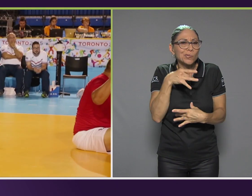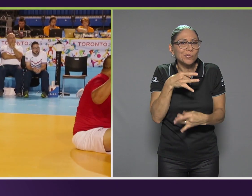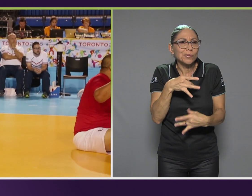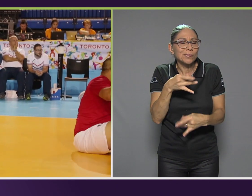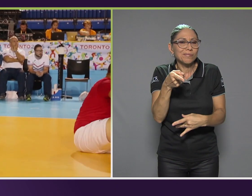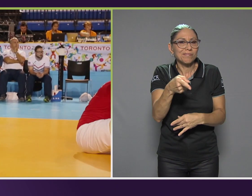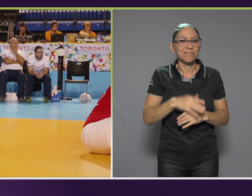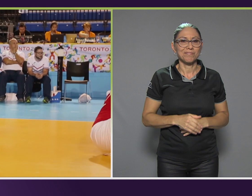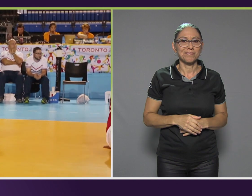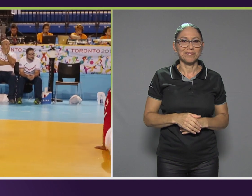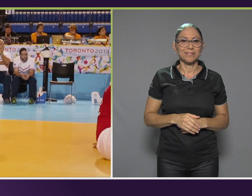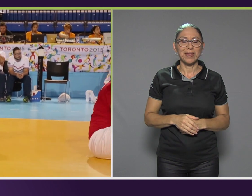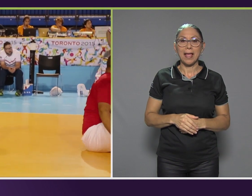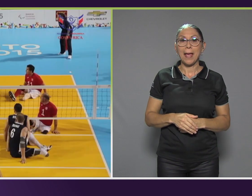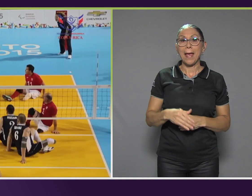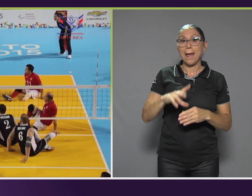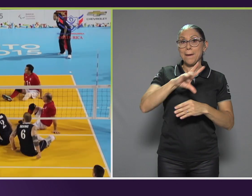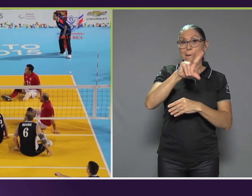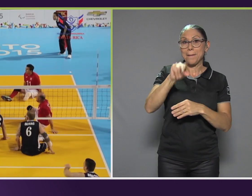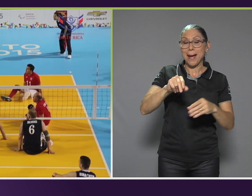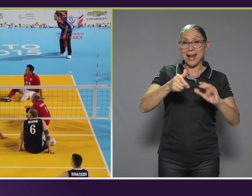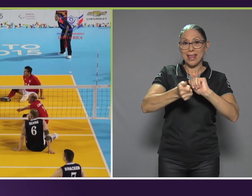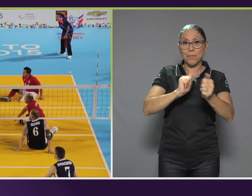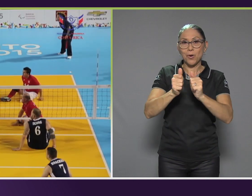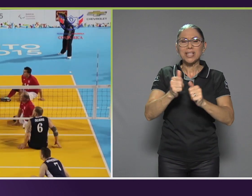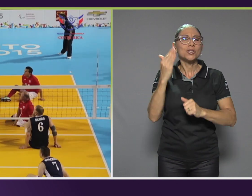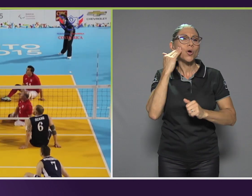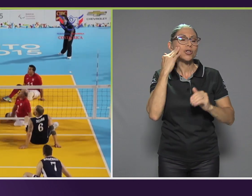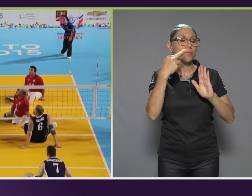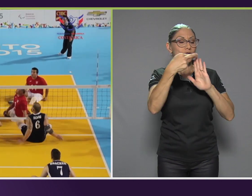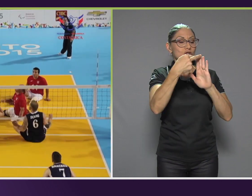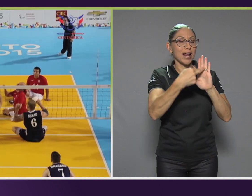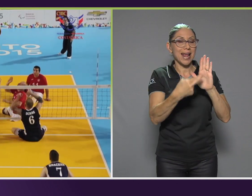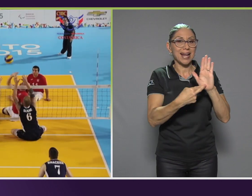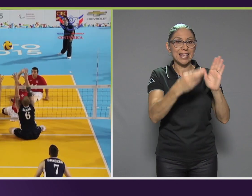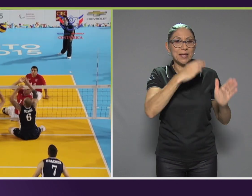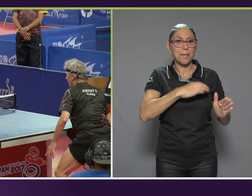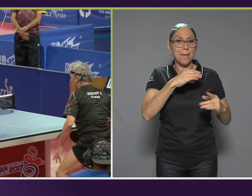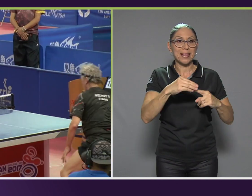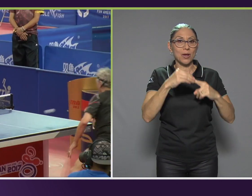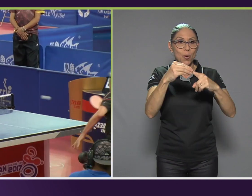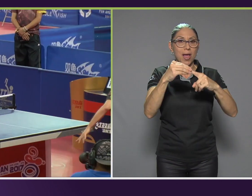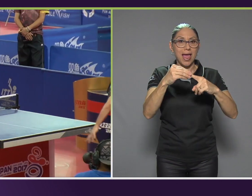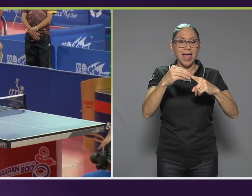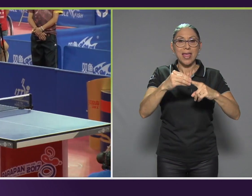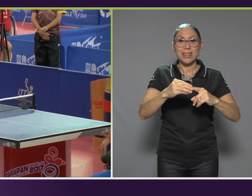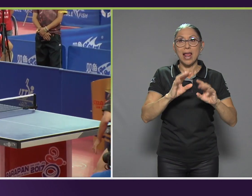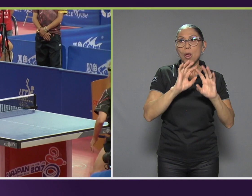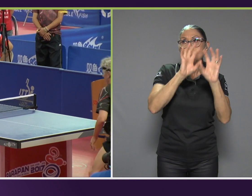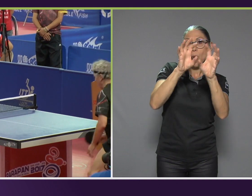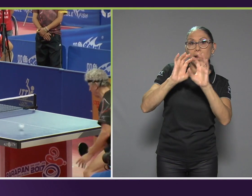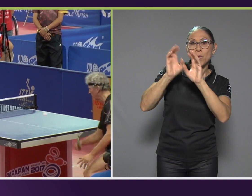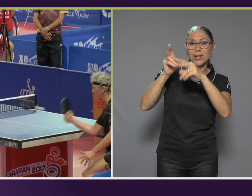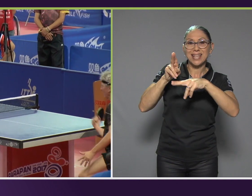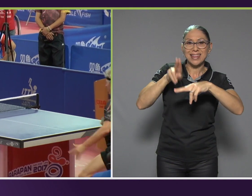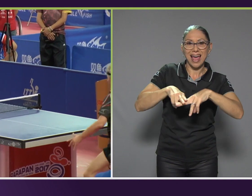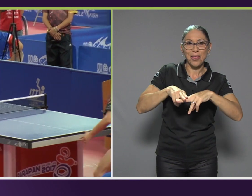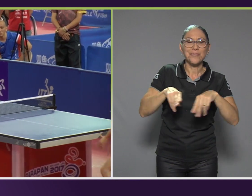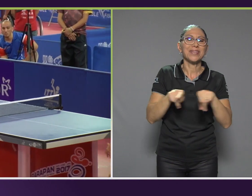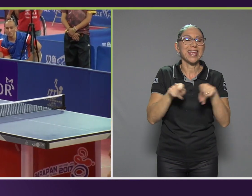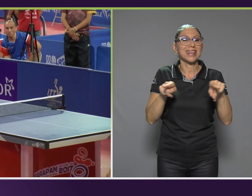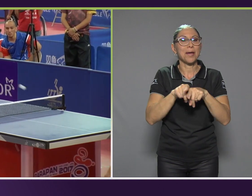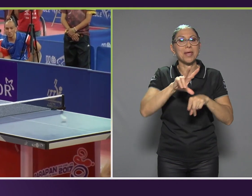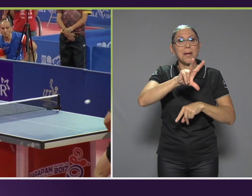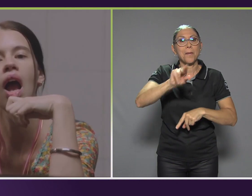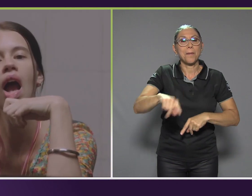En nuestra sección de paradeportes conocimos las reglas y particularidades del voleibol sentado y del paratenis de mesa.